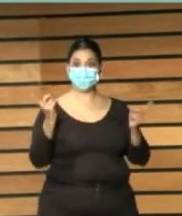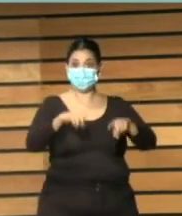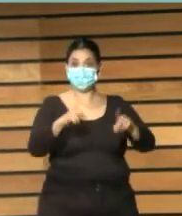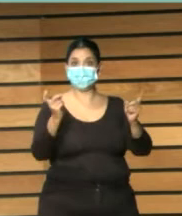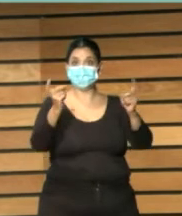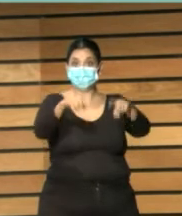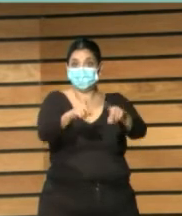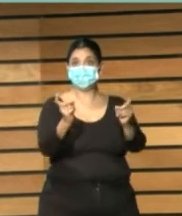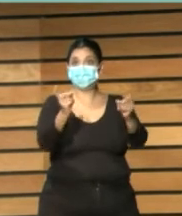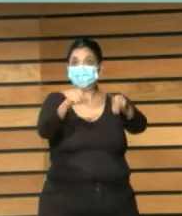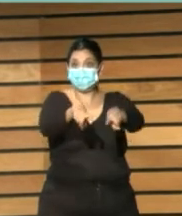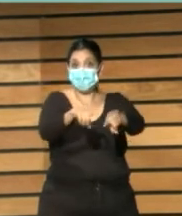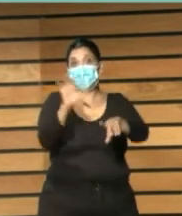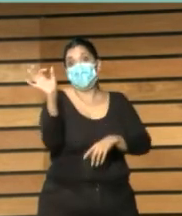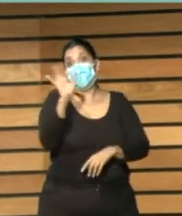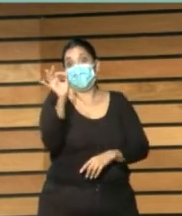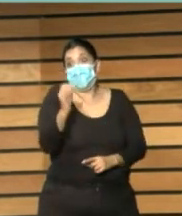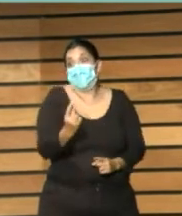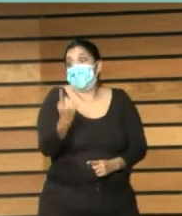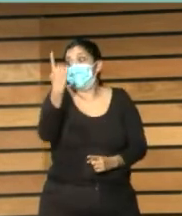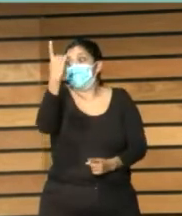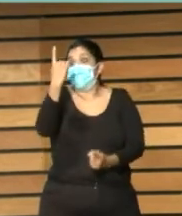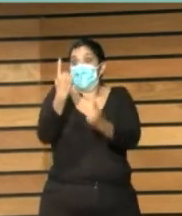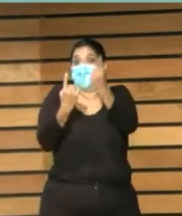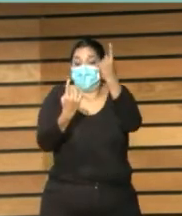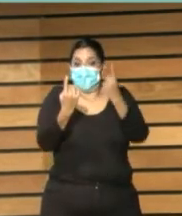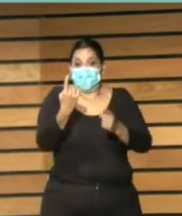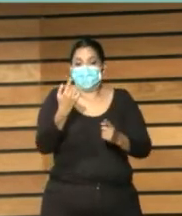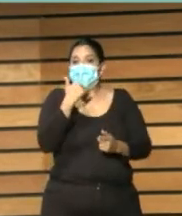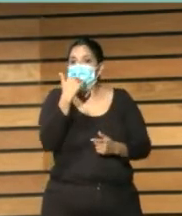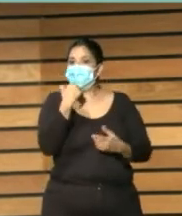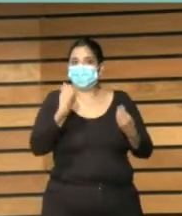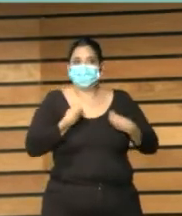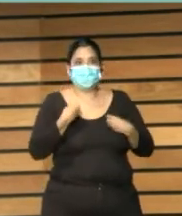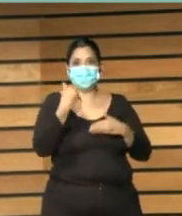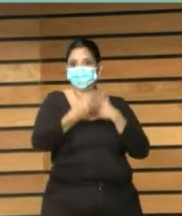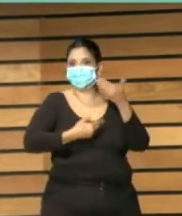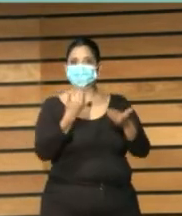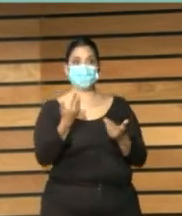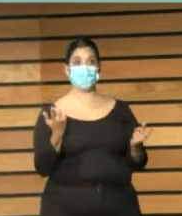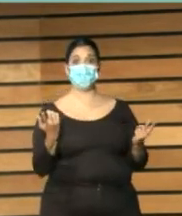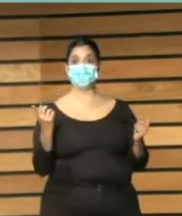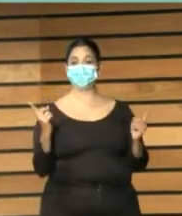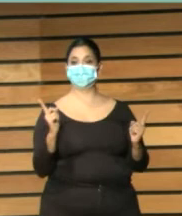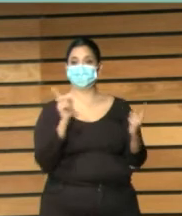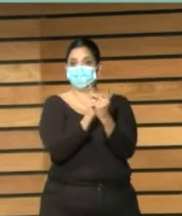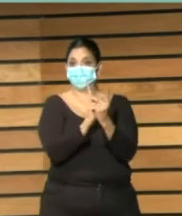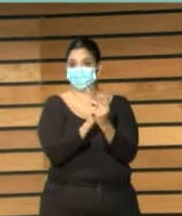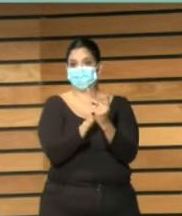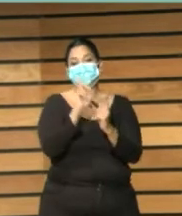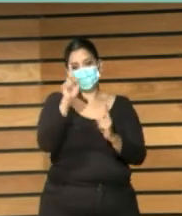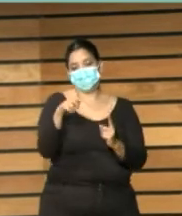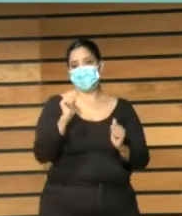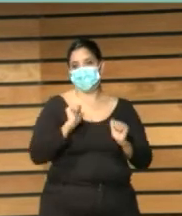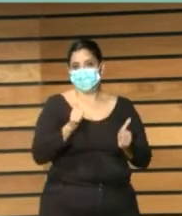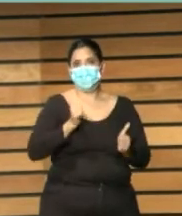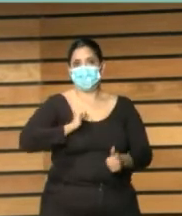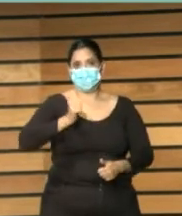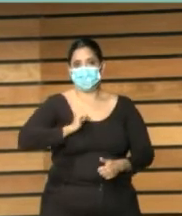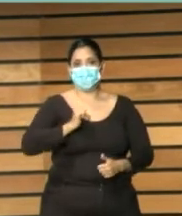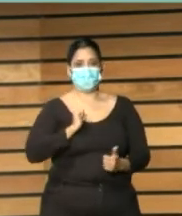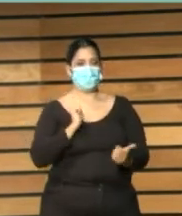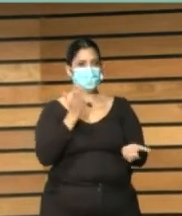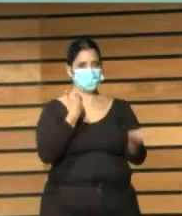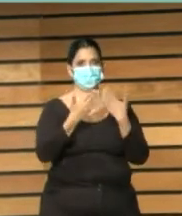circunstancia formativa y de diálogo como decía ayer Gemma